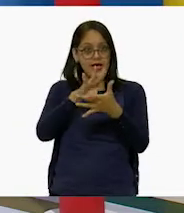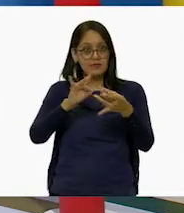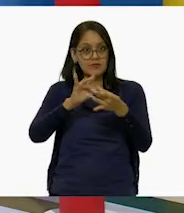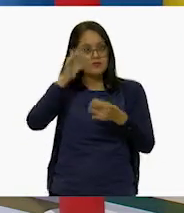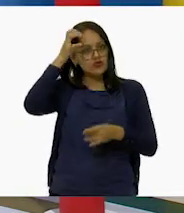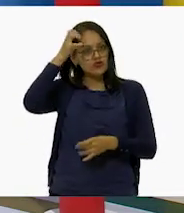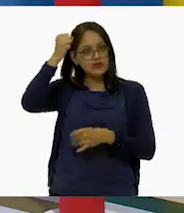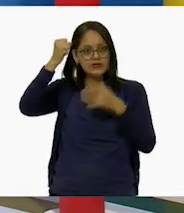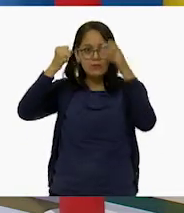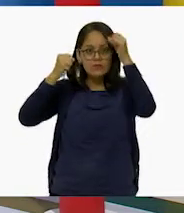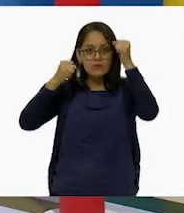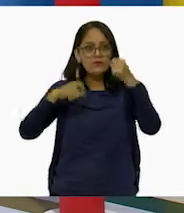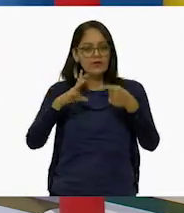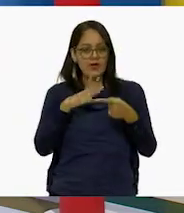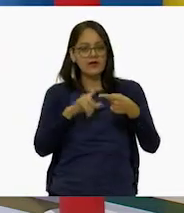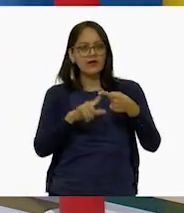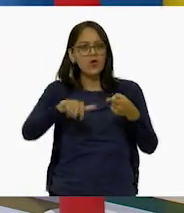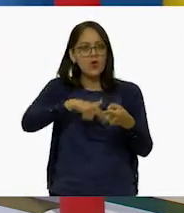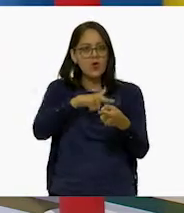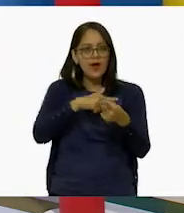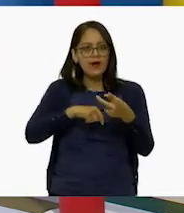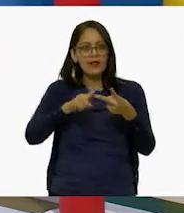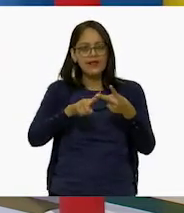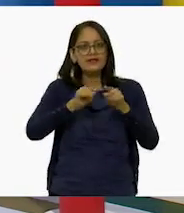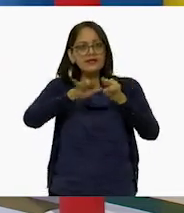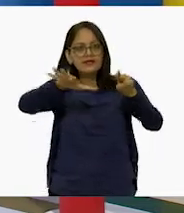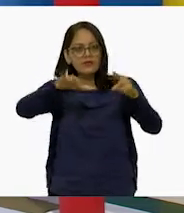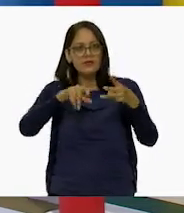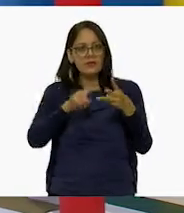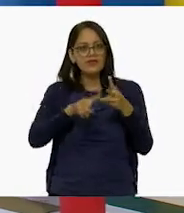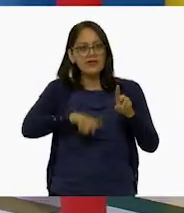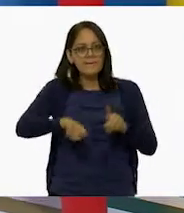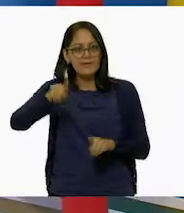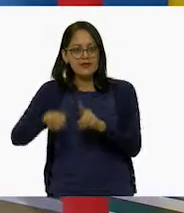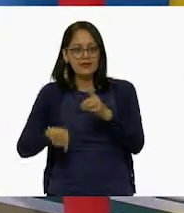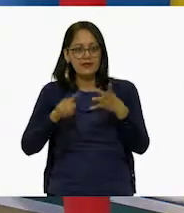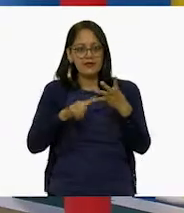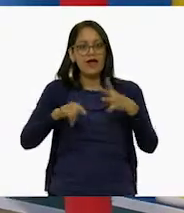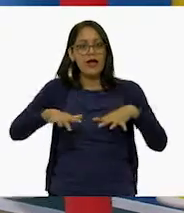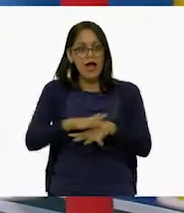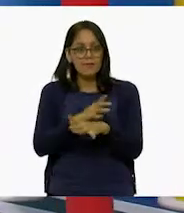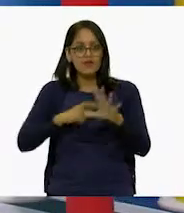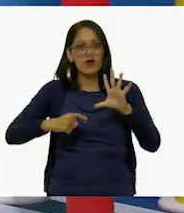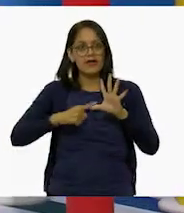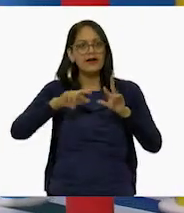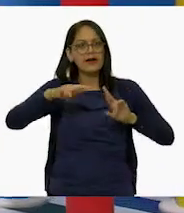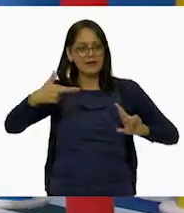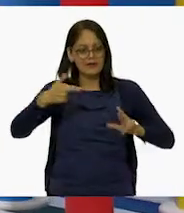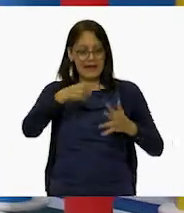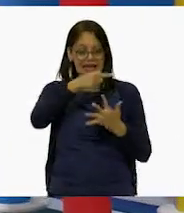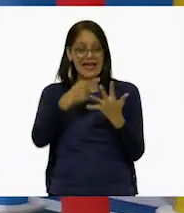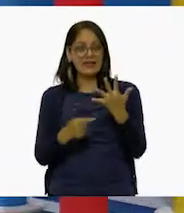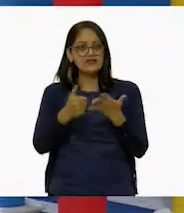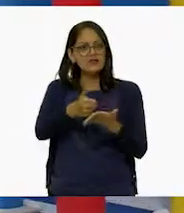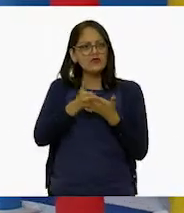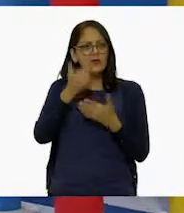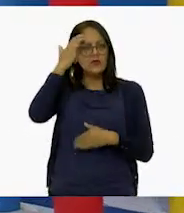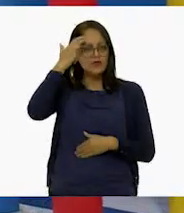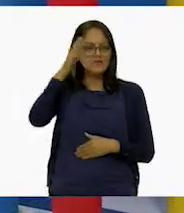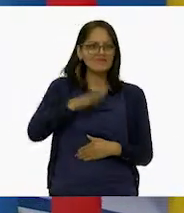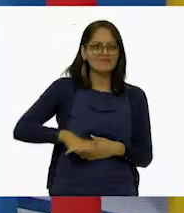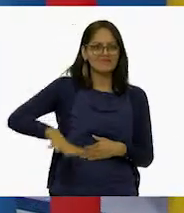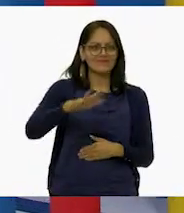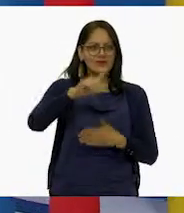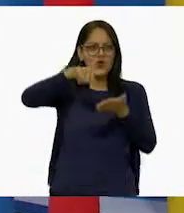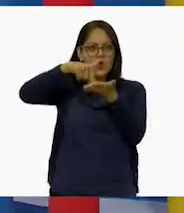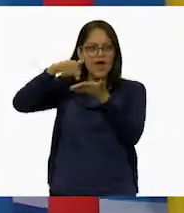localización, distribución, diversidad, cambio y relación, nos ayudan a conocer mejor los componentes naturales y sociales